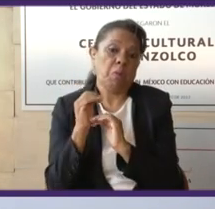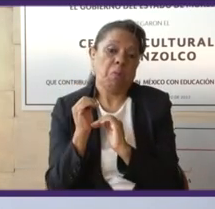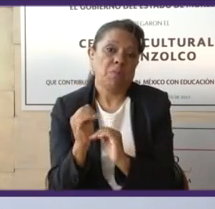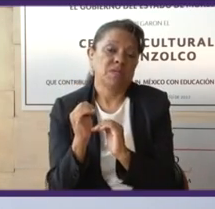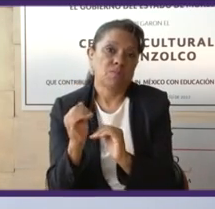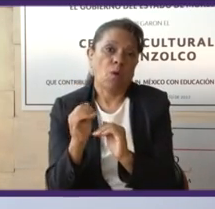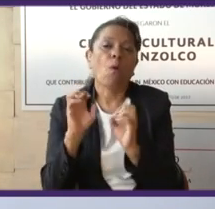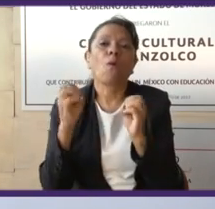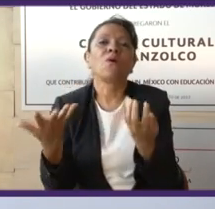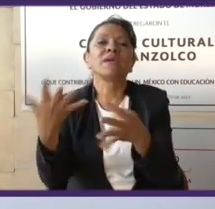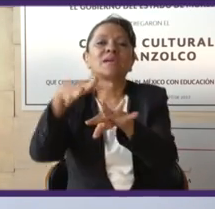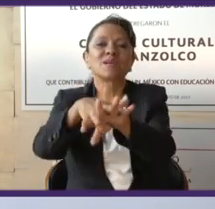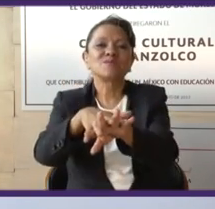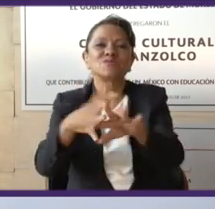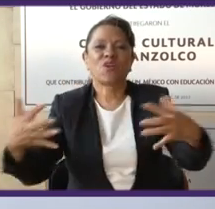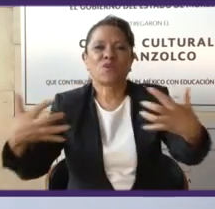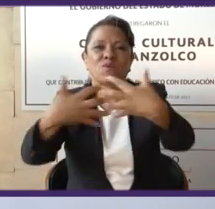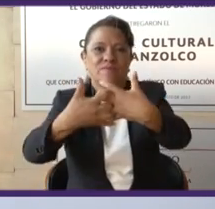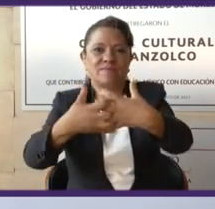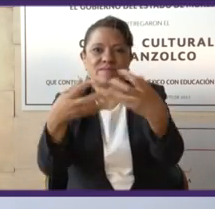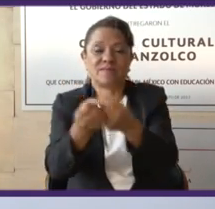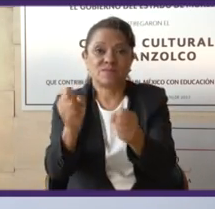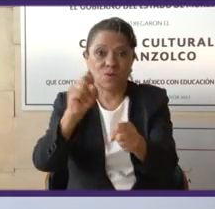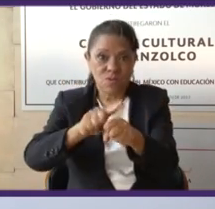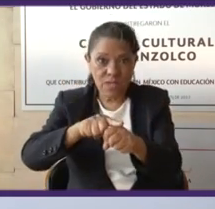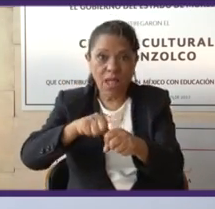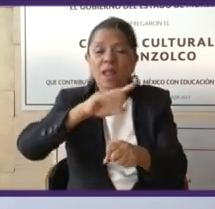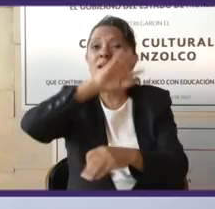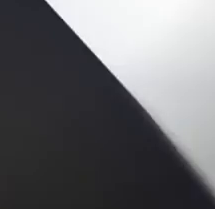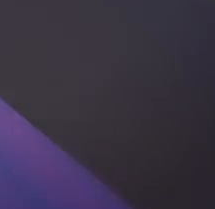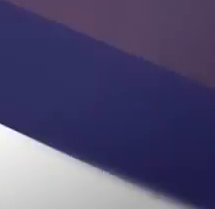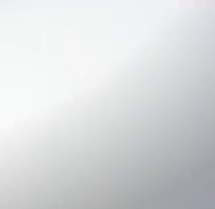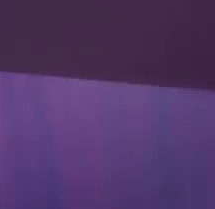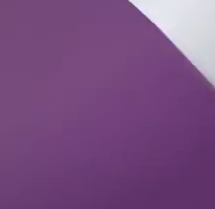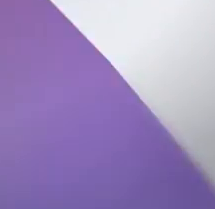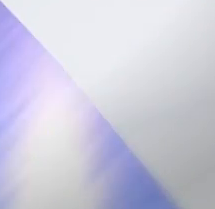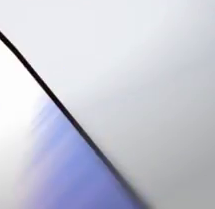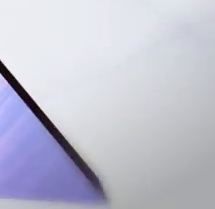inclusión, cohesión social, para todo lo que hoy hace falta.